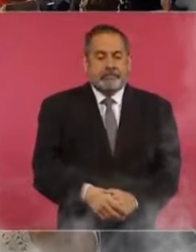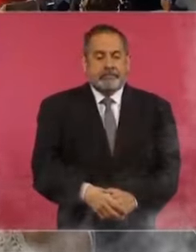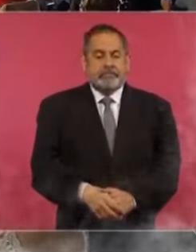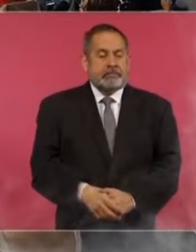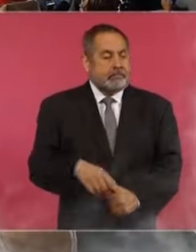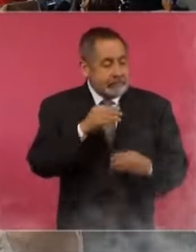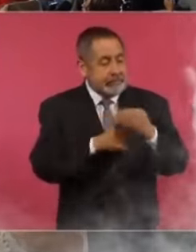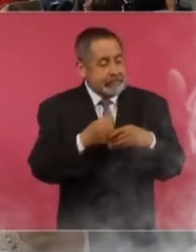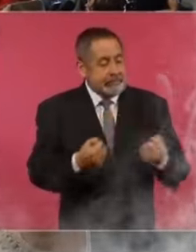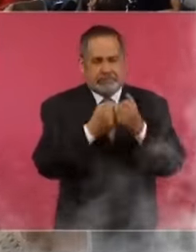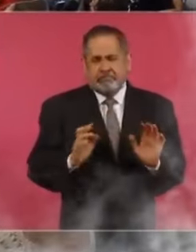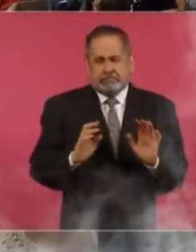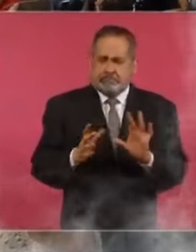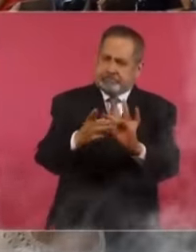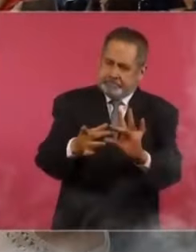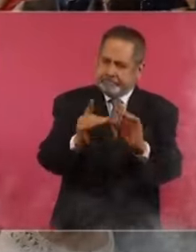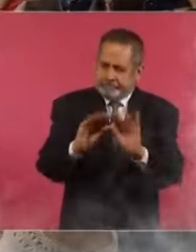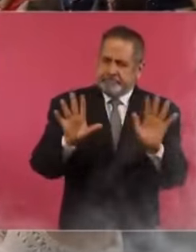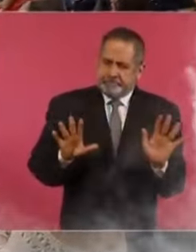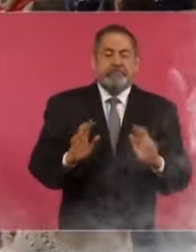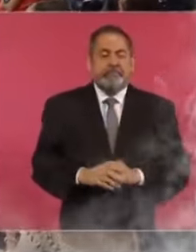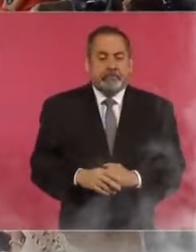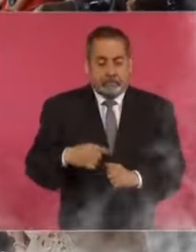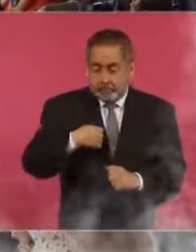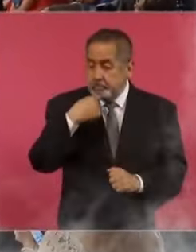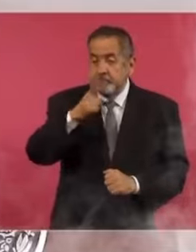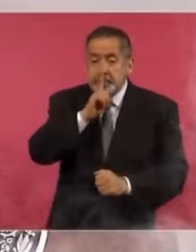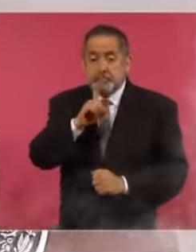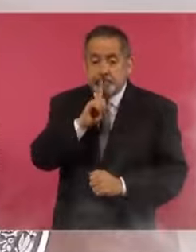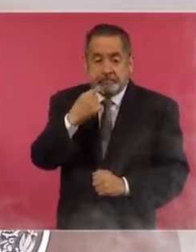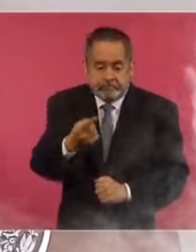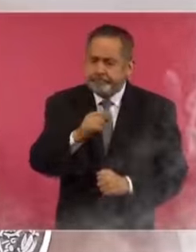pelearnos, nada más aclarar. Ahora, yo no digo mentiras.